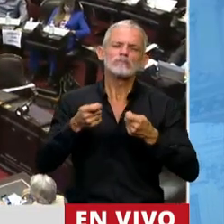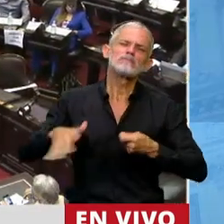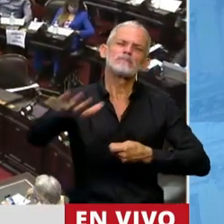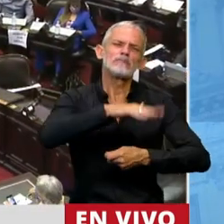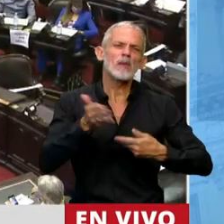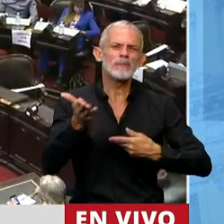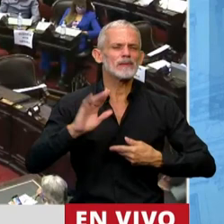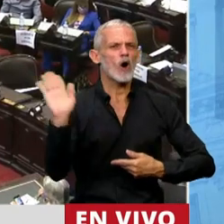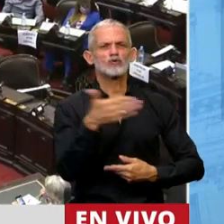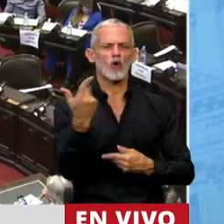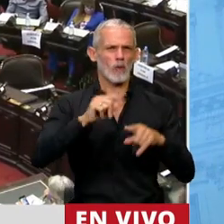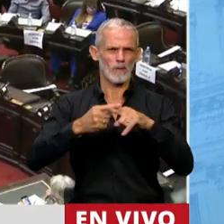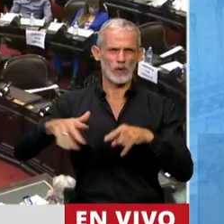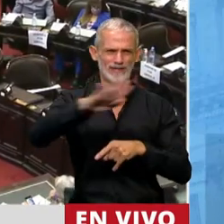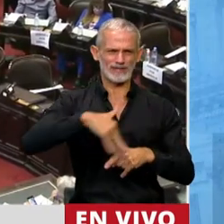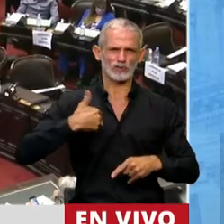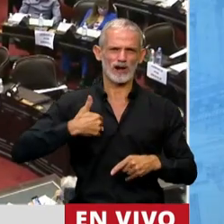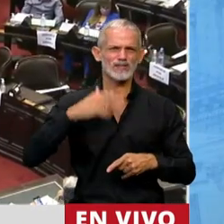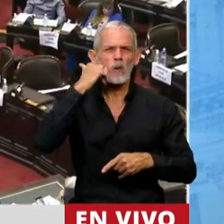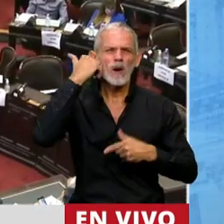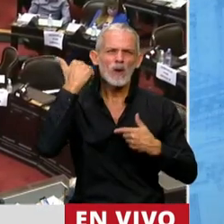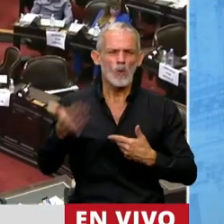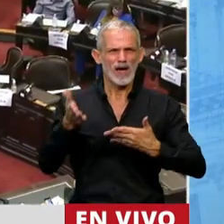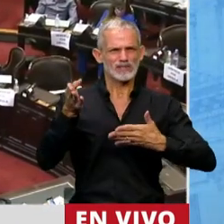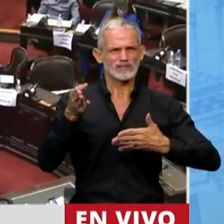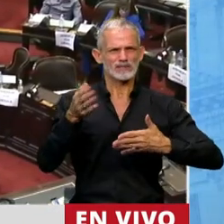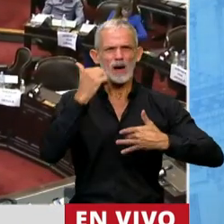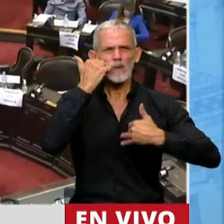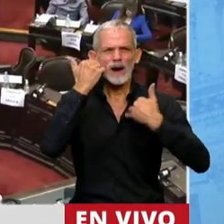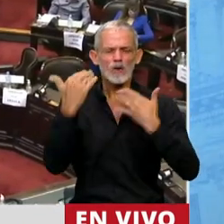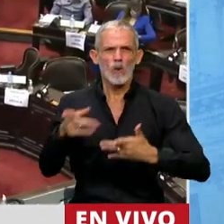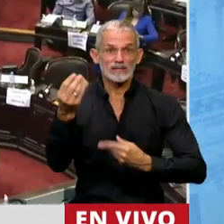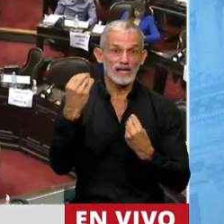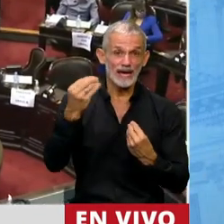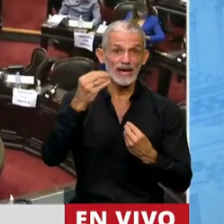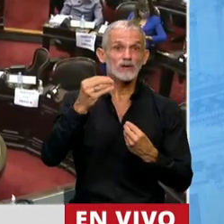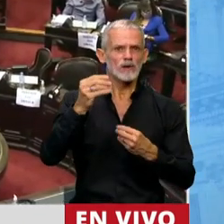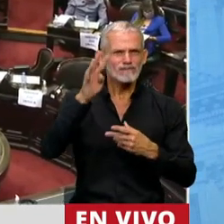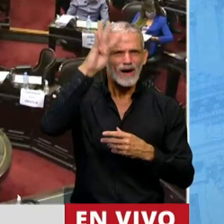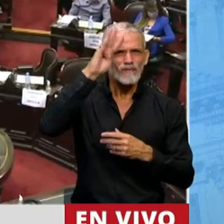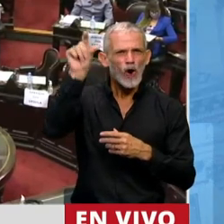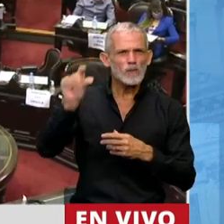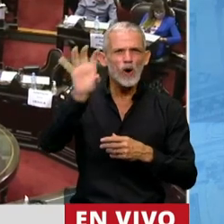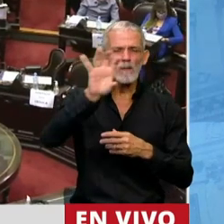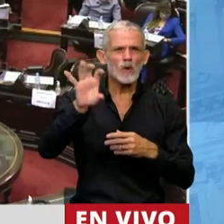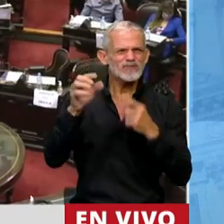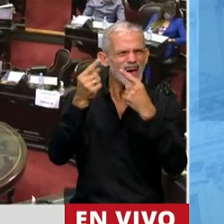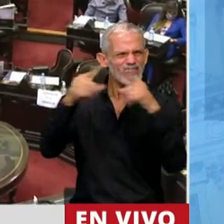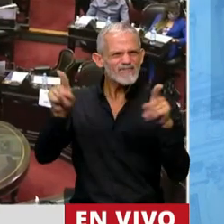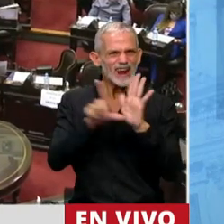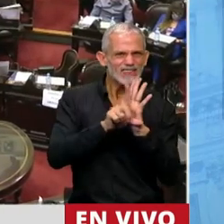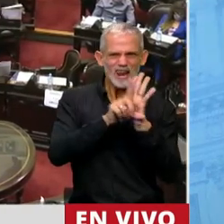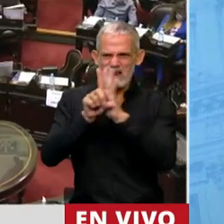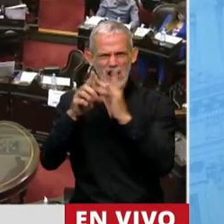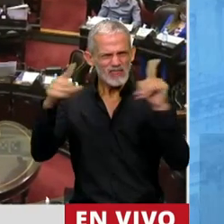a que terminemos con esta vergüenza que significa que Formosa reciba un trato distinto al de resto de los argentinos